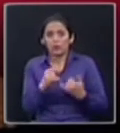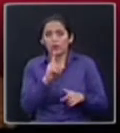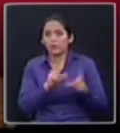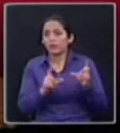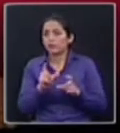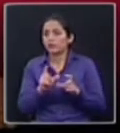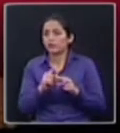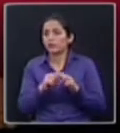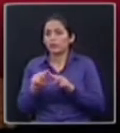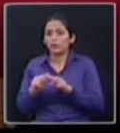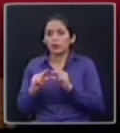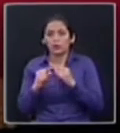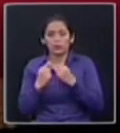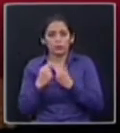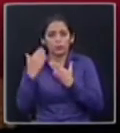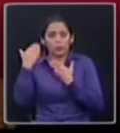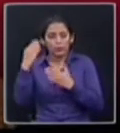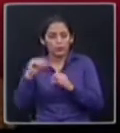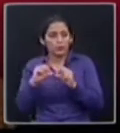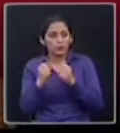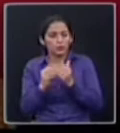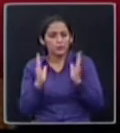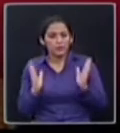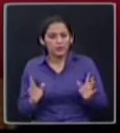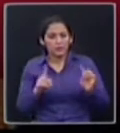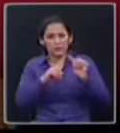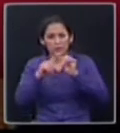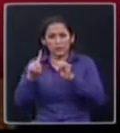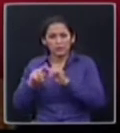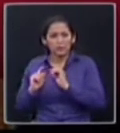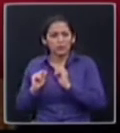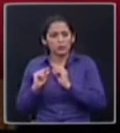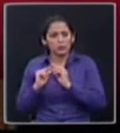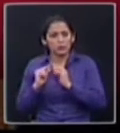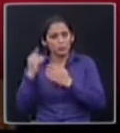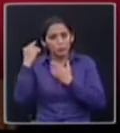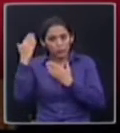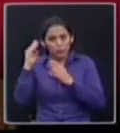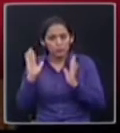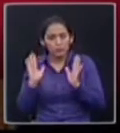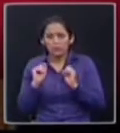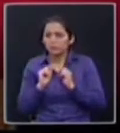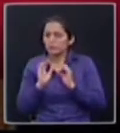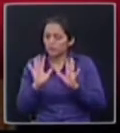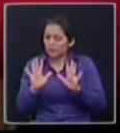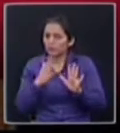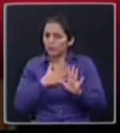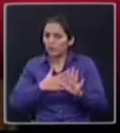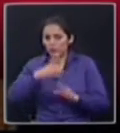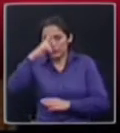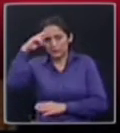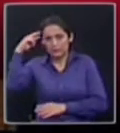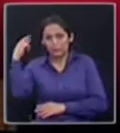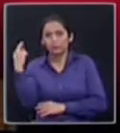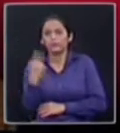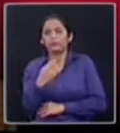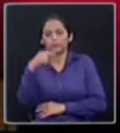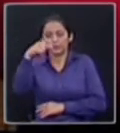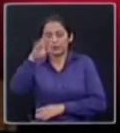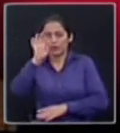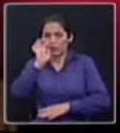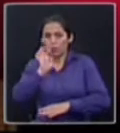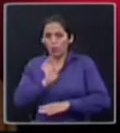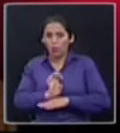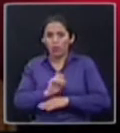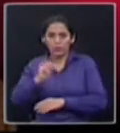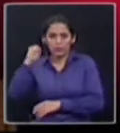bancadas de asambleístas de diferentes ideologías de que se respete ese debido proceso, que se respete que vivimos en un Estado de Derecho